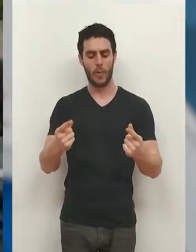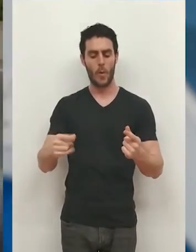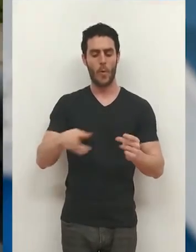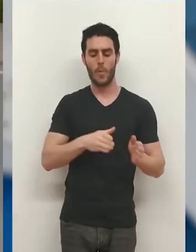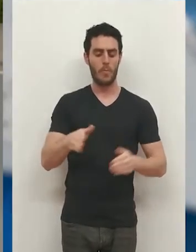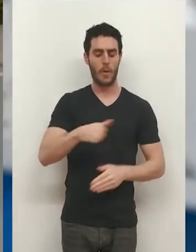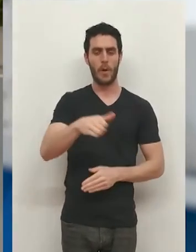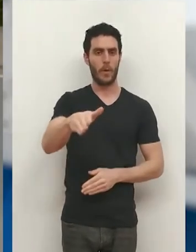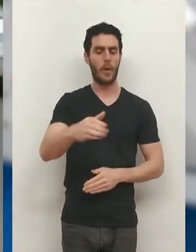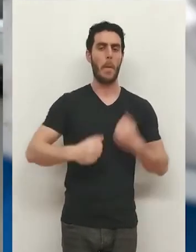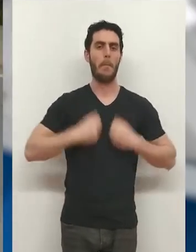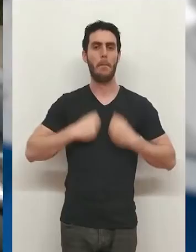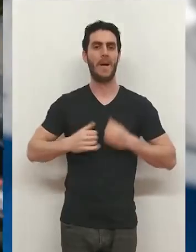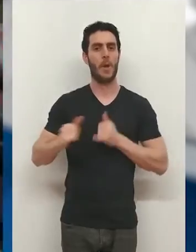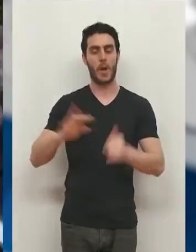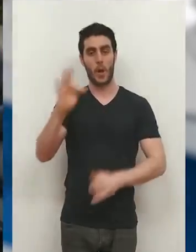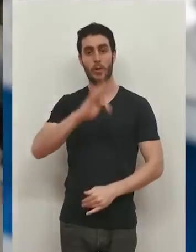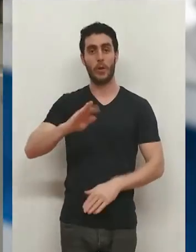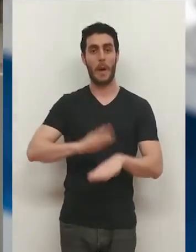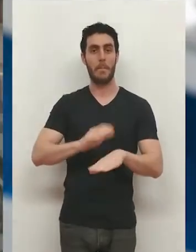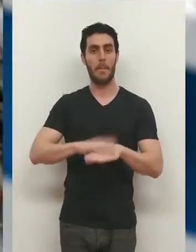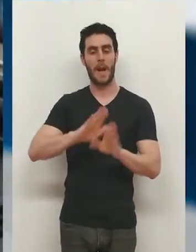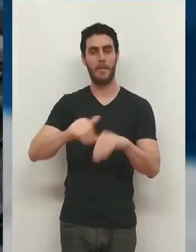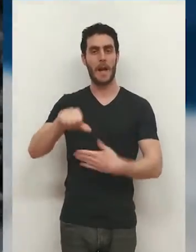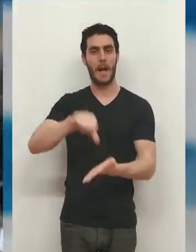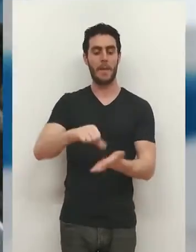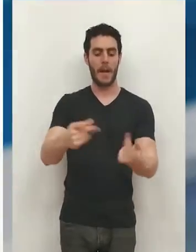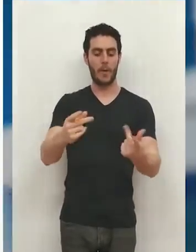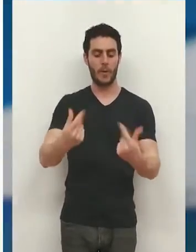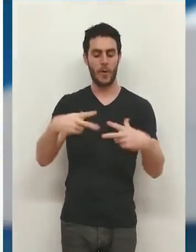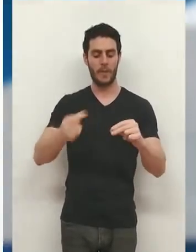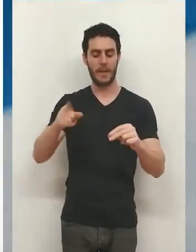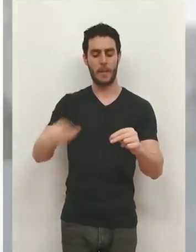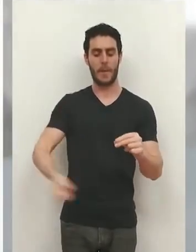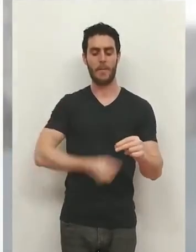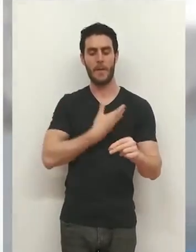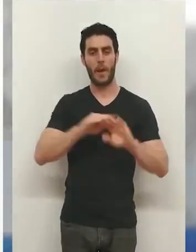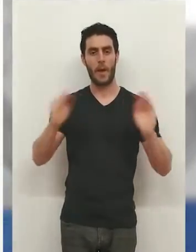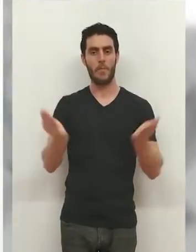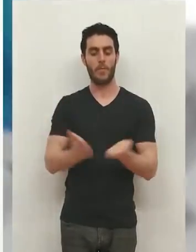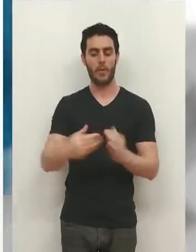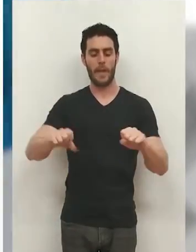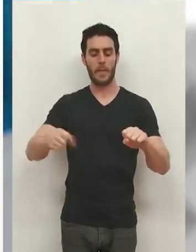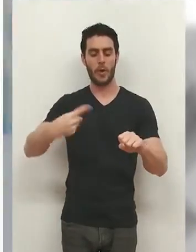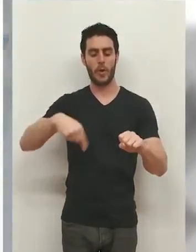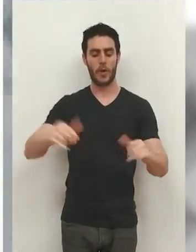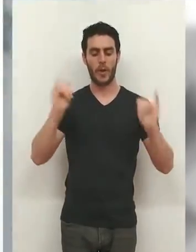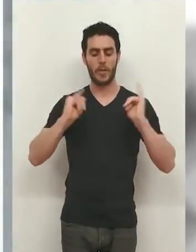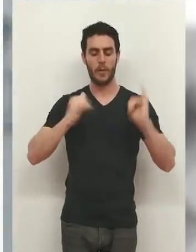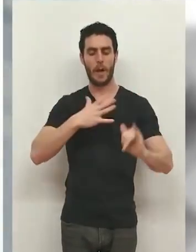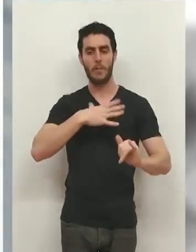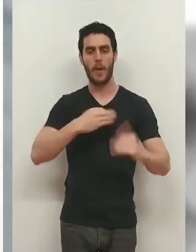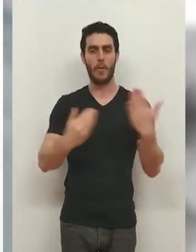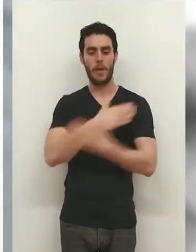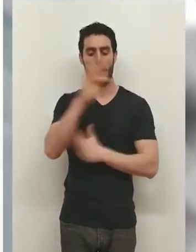Un recorrido con parada en baños de Río Tobía para concluir en la capital de La Rioja y donde los aficionados al mundo de las motos pudieron disfrutar de